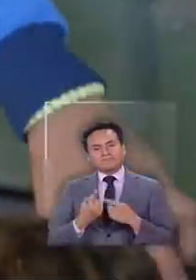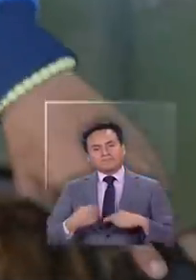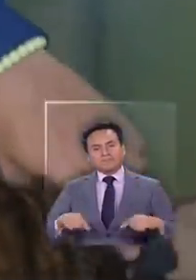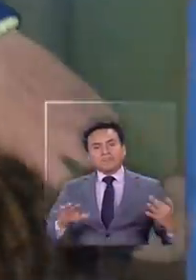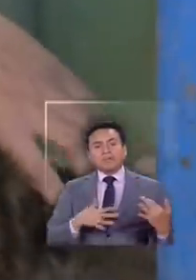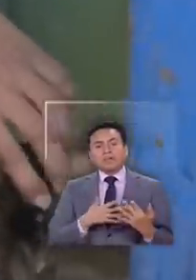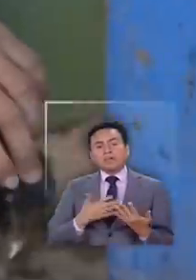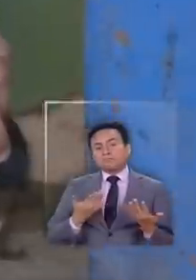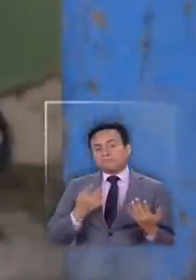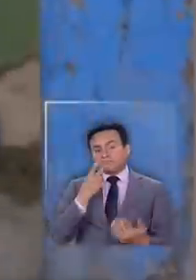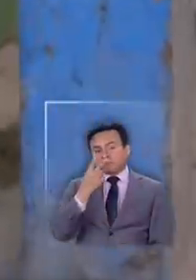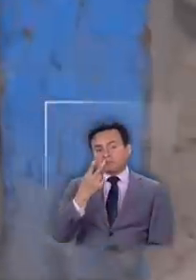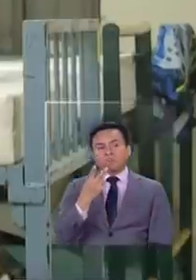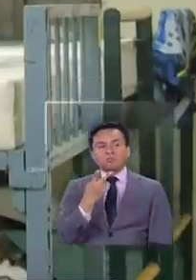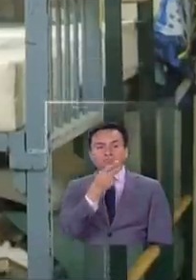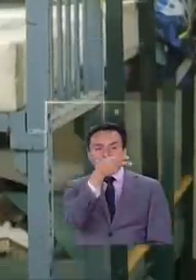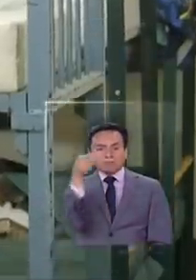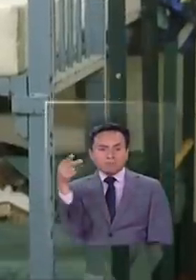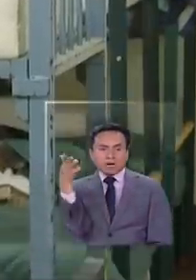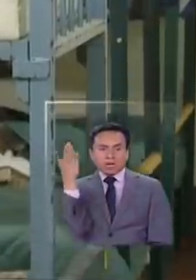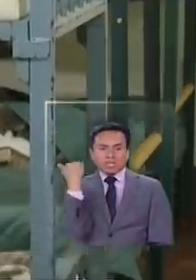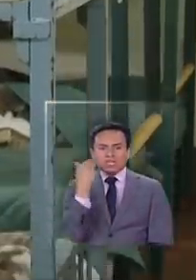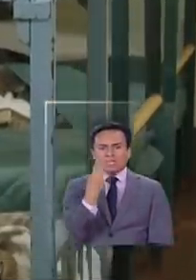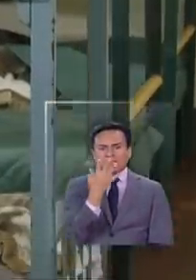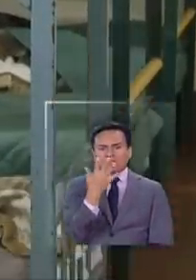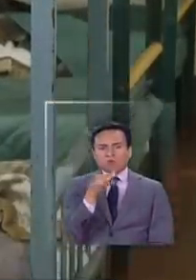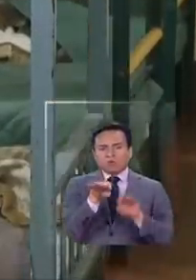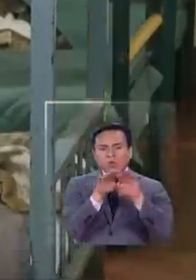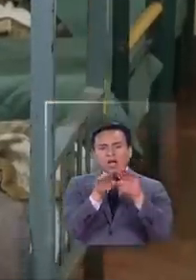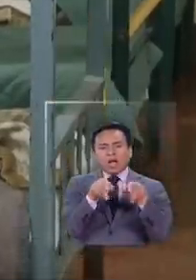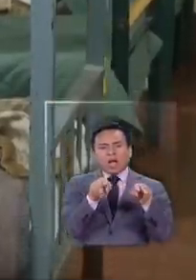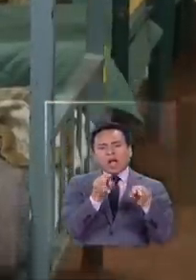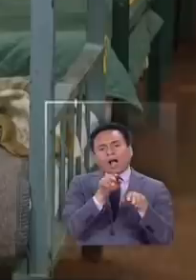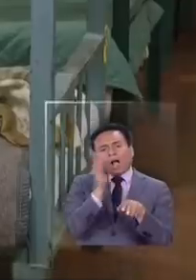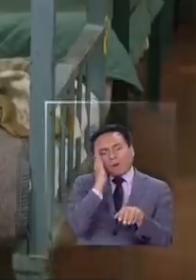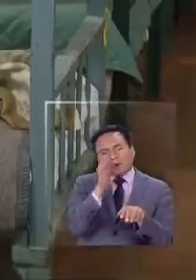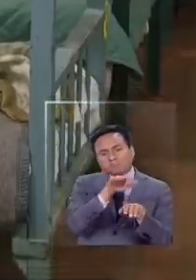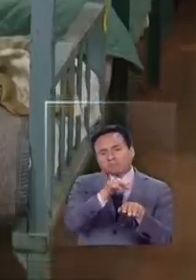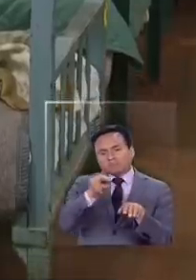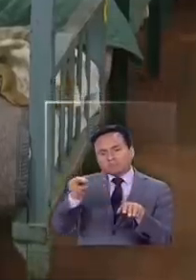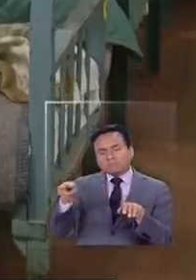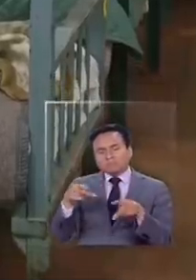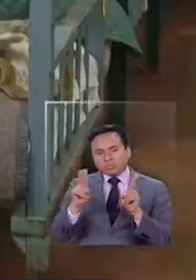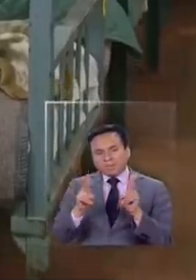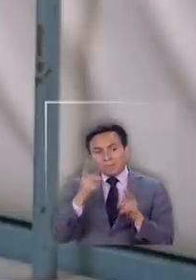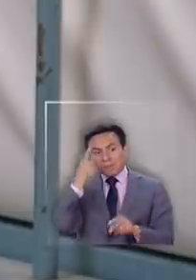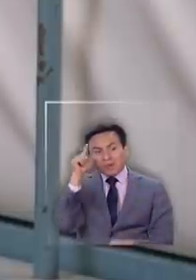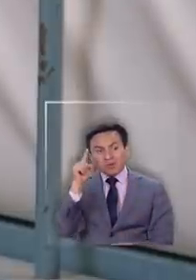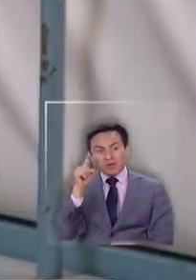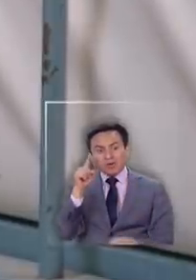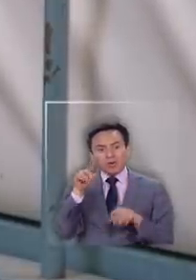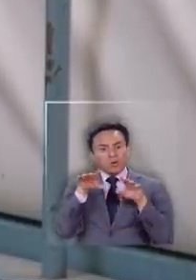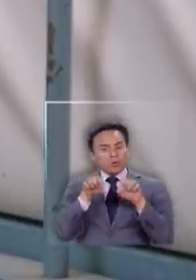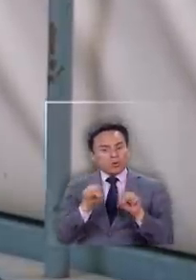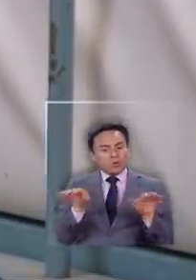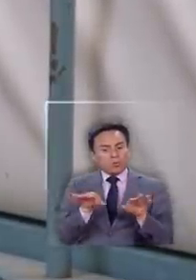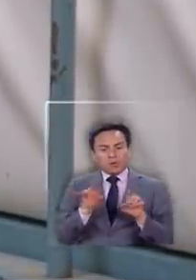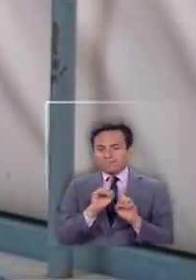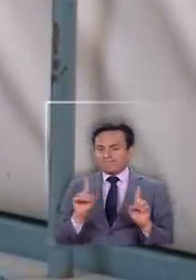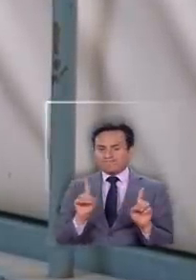Como nunca pasa hace ya dos semanas que tienen 35 camas disponibles pero ninguna posibilidad de ocuparlas.